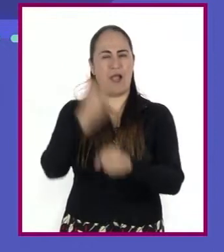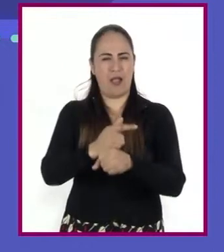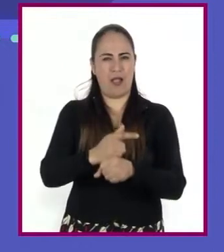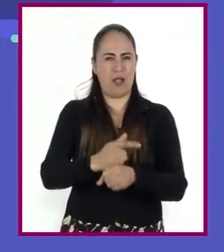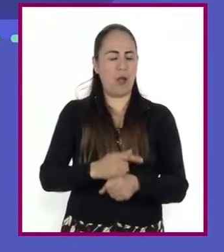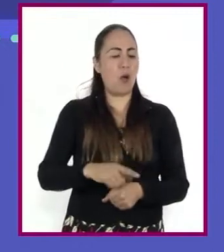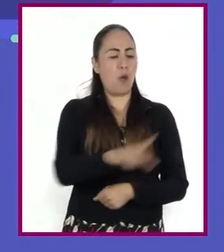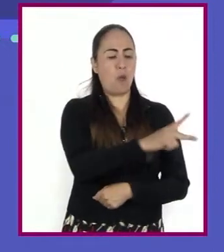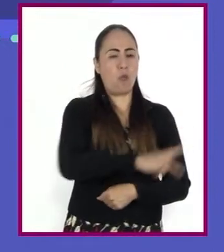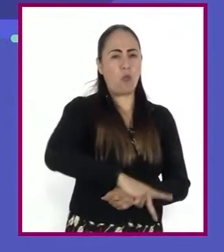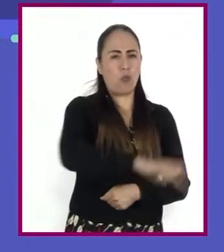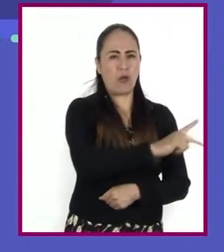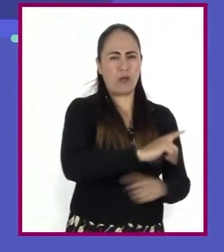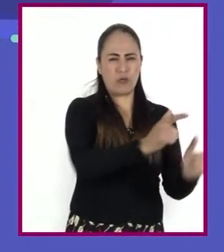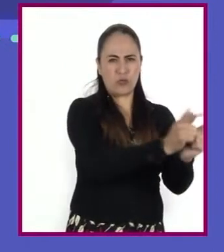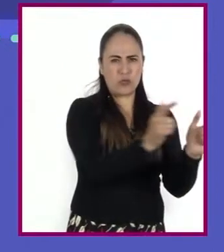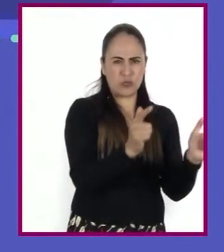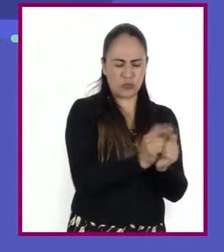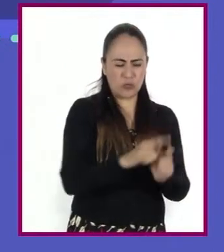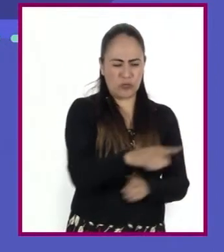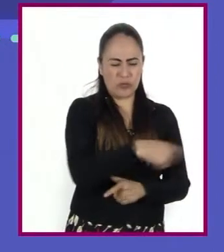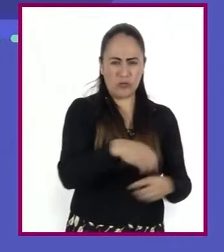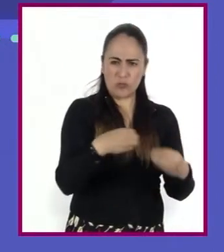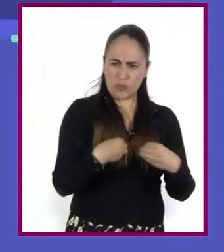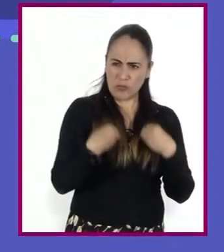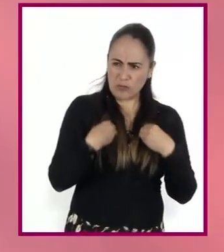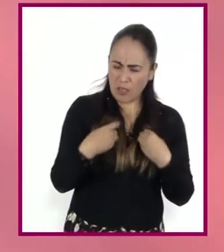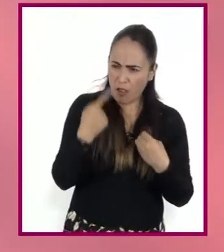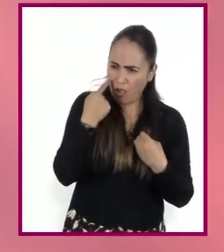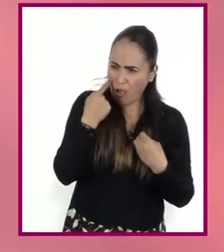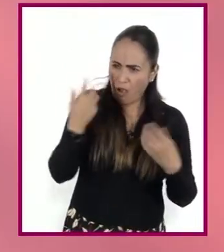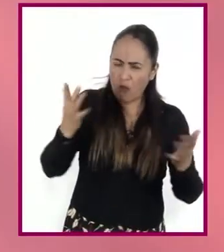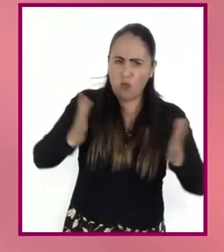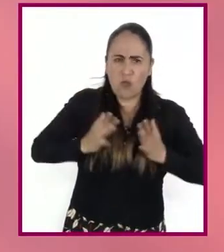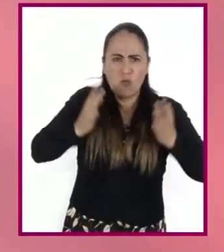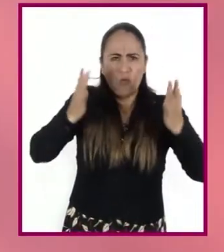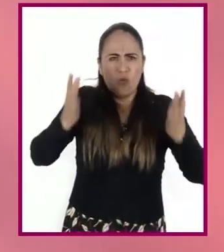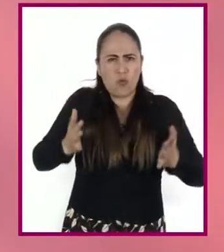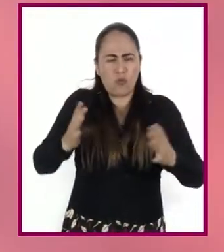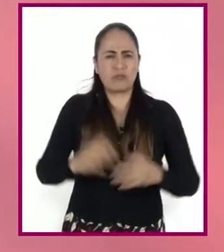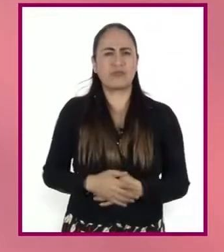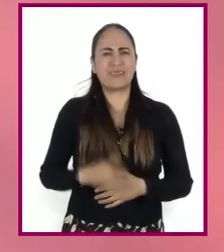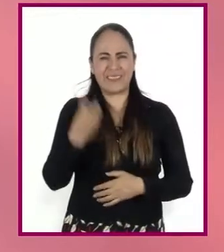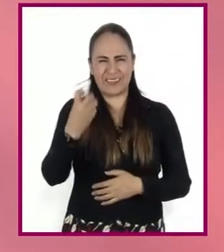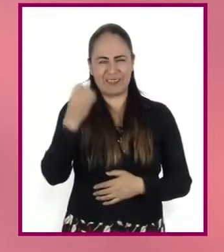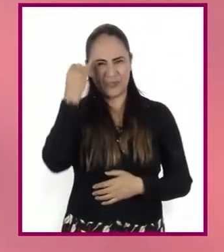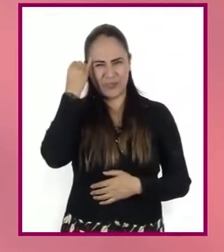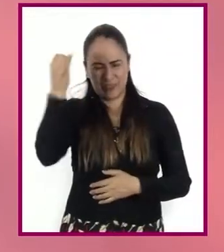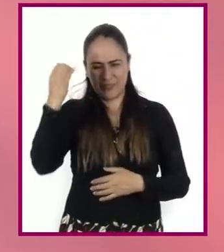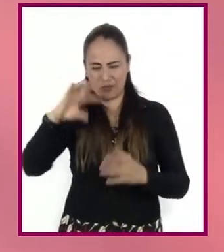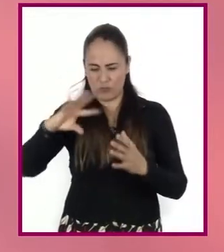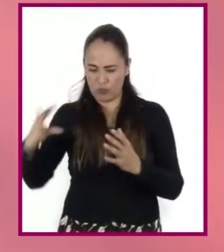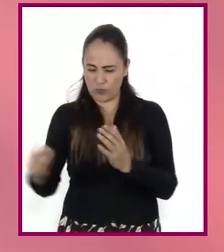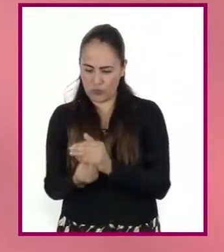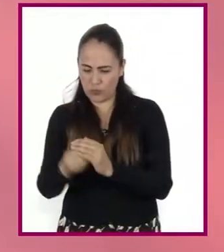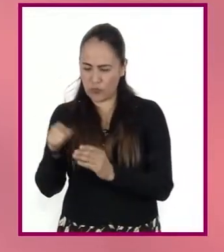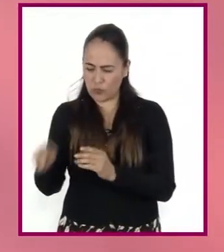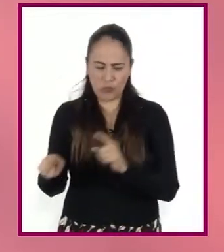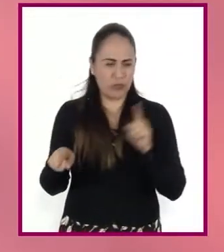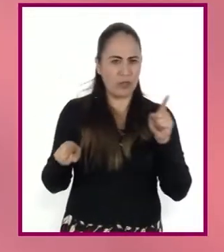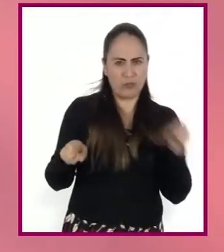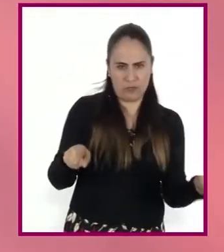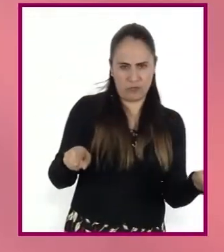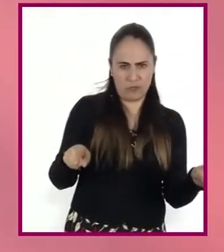pueblos y tribus que habitaban las tierras latinoamericanas. Tenemos ideas complementarias de dos fuentes. Con esta